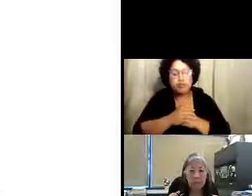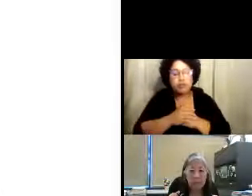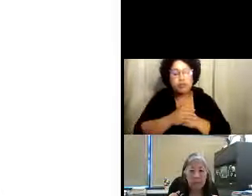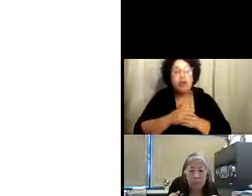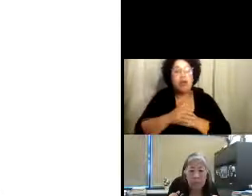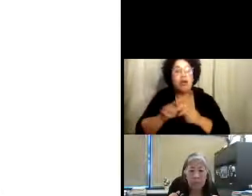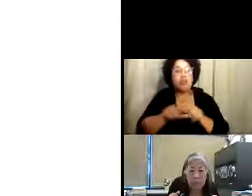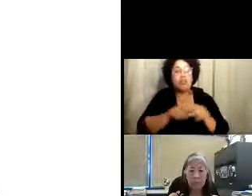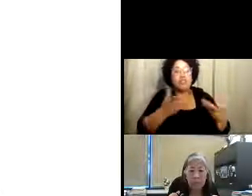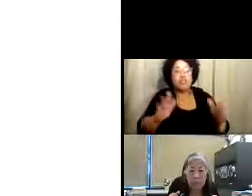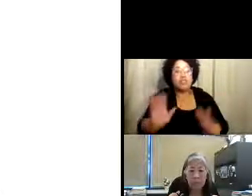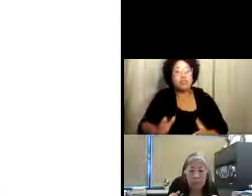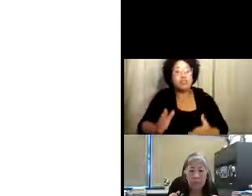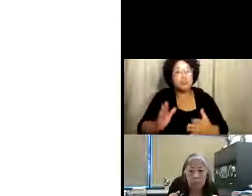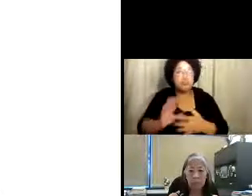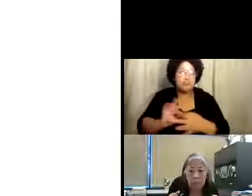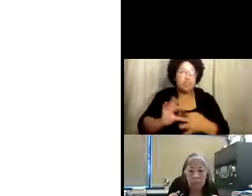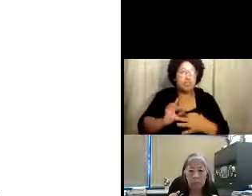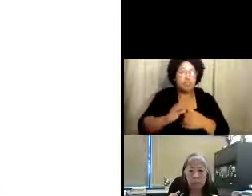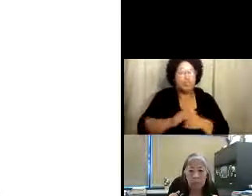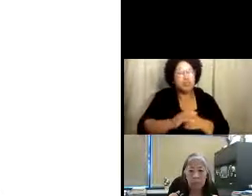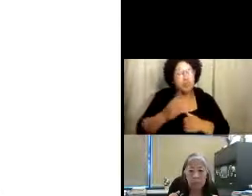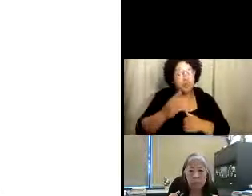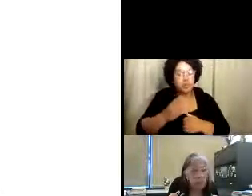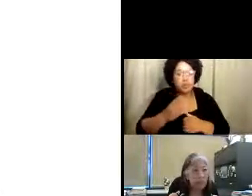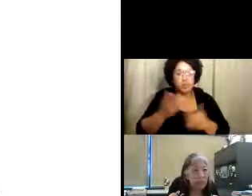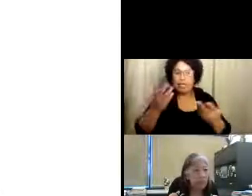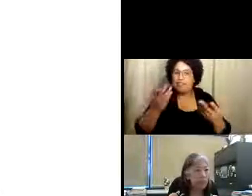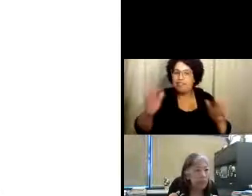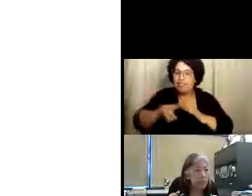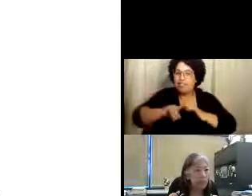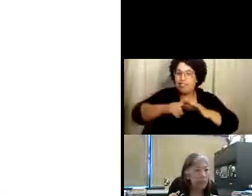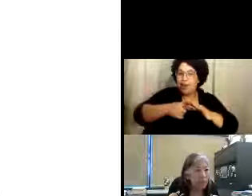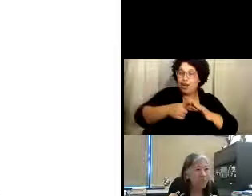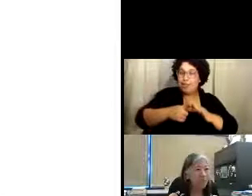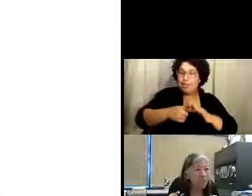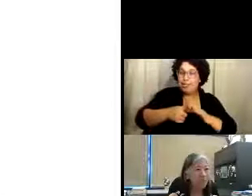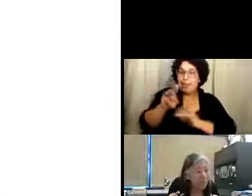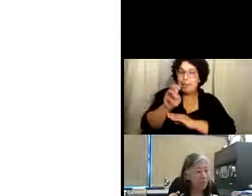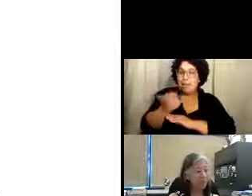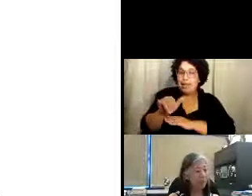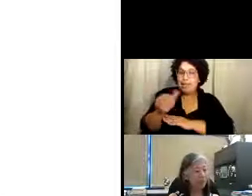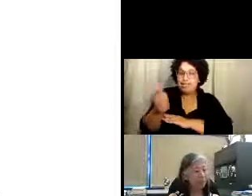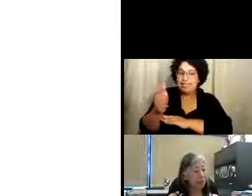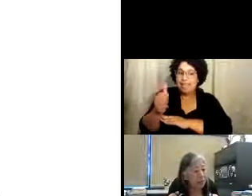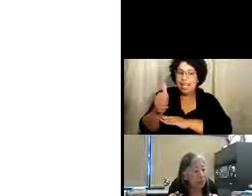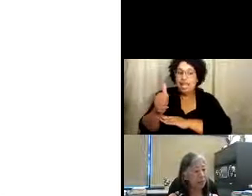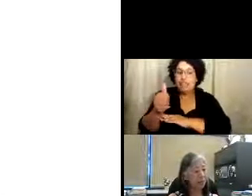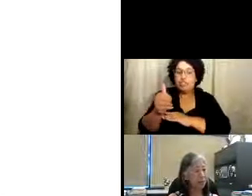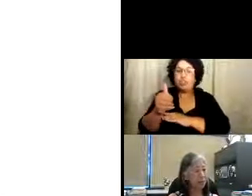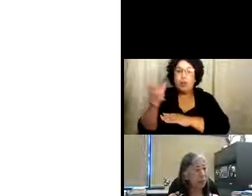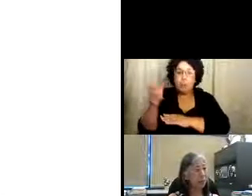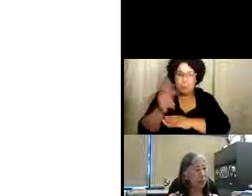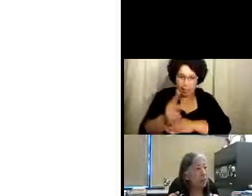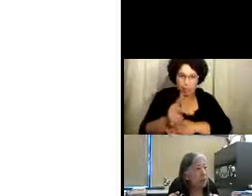Pero ya, como ya se ha mencionado, ya empezamos, de hecho fue el día 10 de mayo,